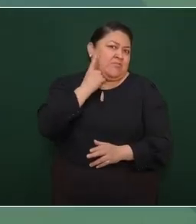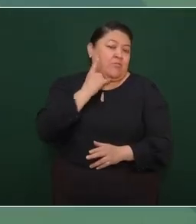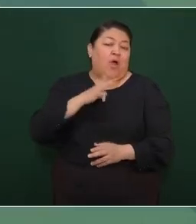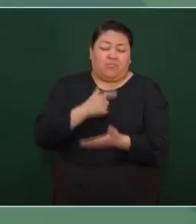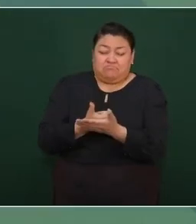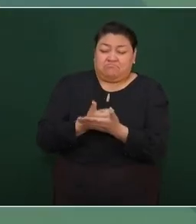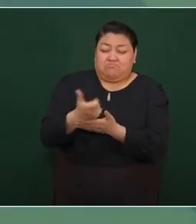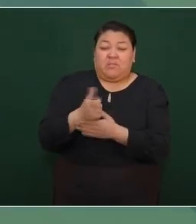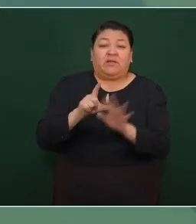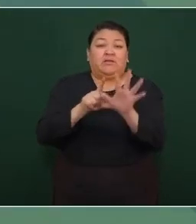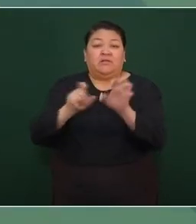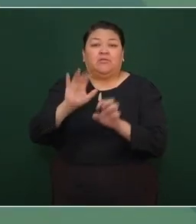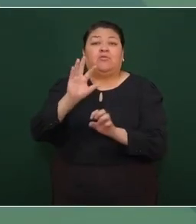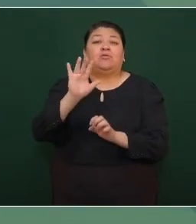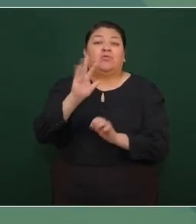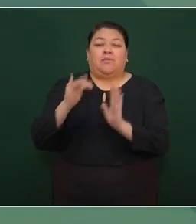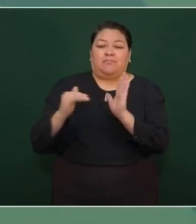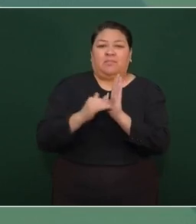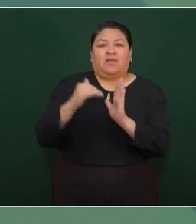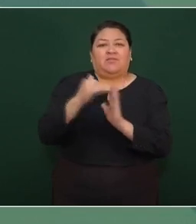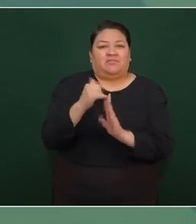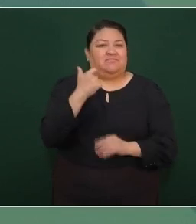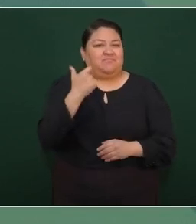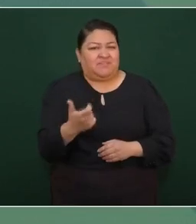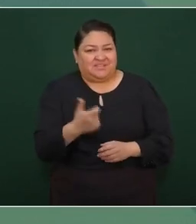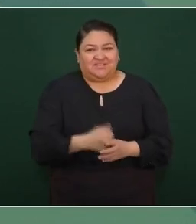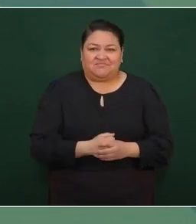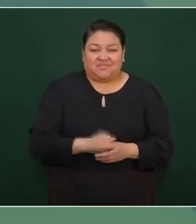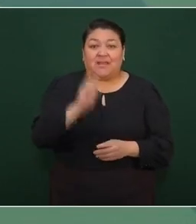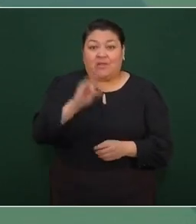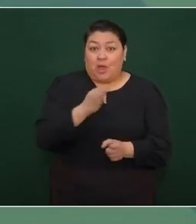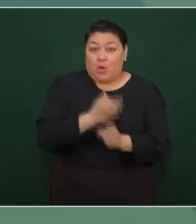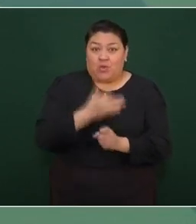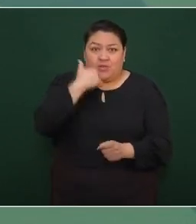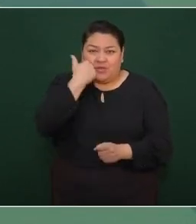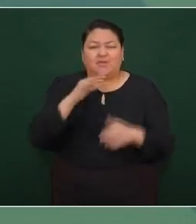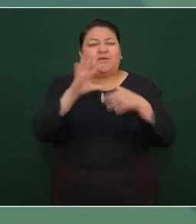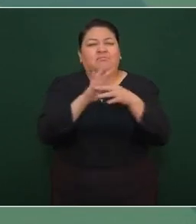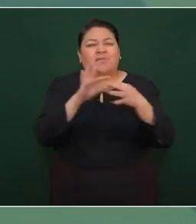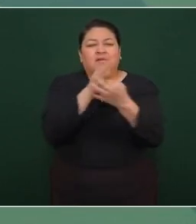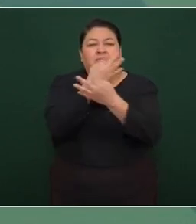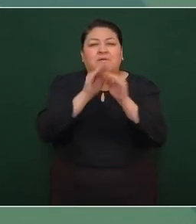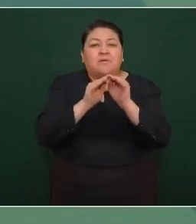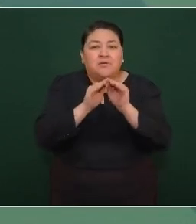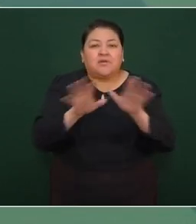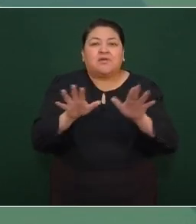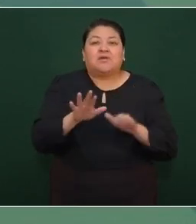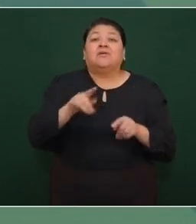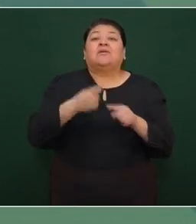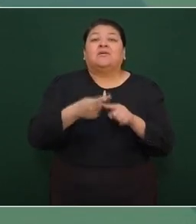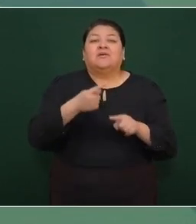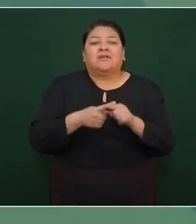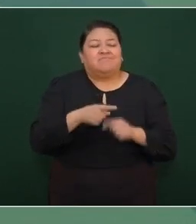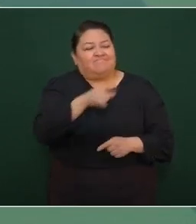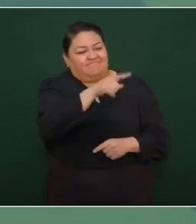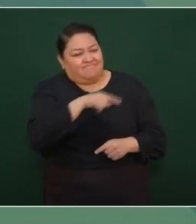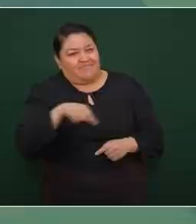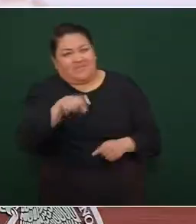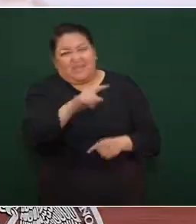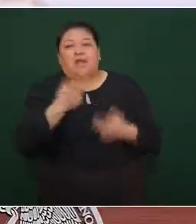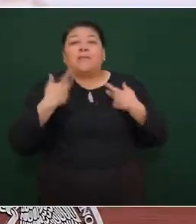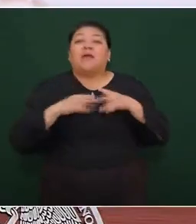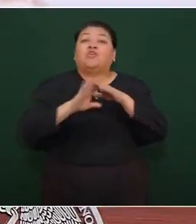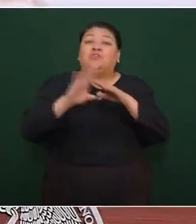750 millones de pesos. Quiero aprovechar este espacio para agradecer a nuestras hermanas y hermanos